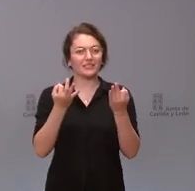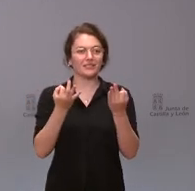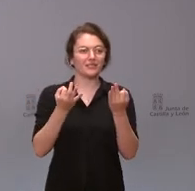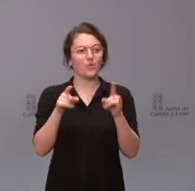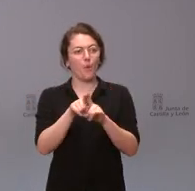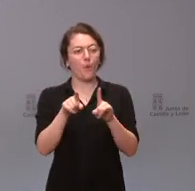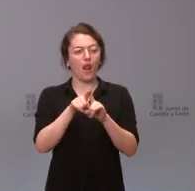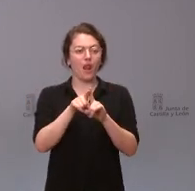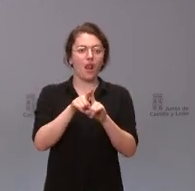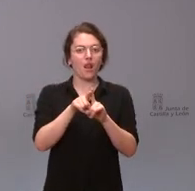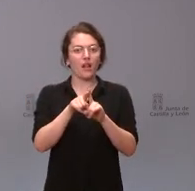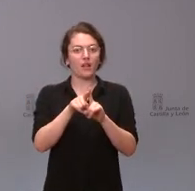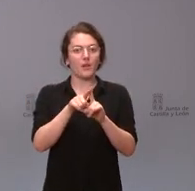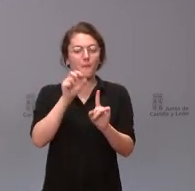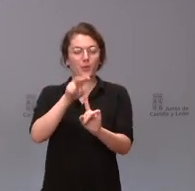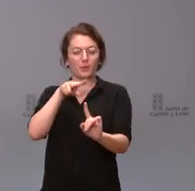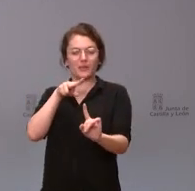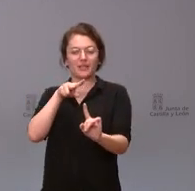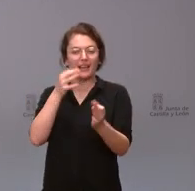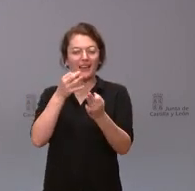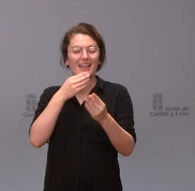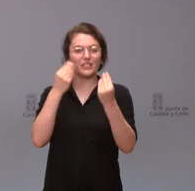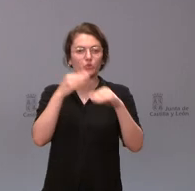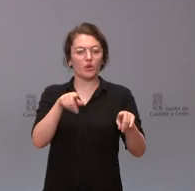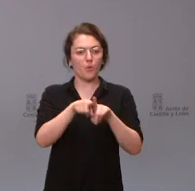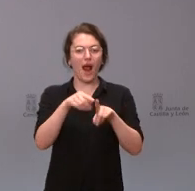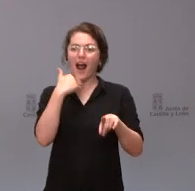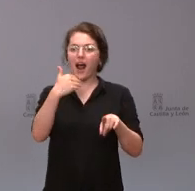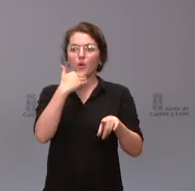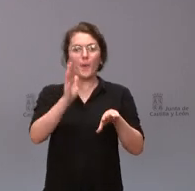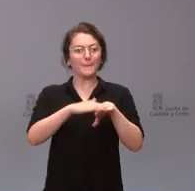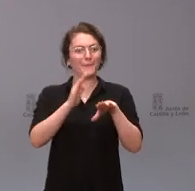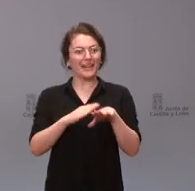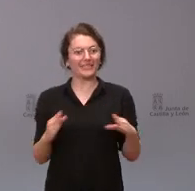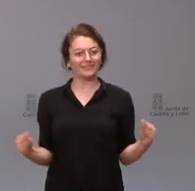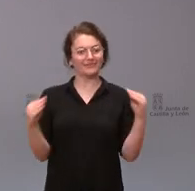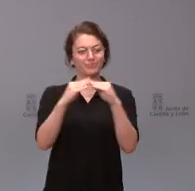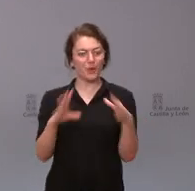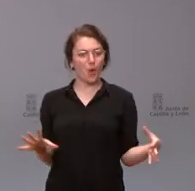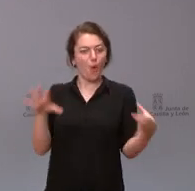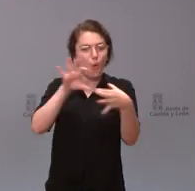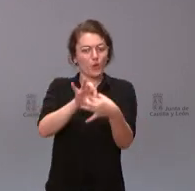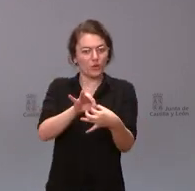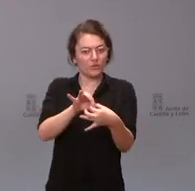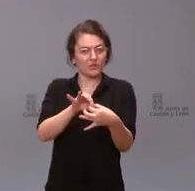de que la historia tiene que ser un elemento de unión y por tanto en esa dirección queremos avanzar no